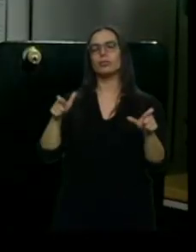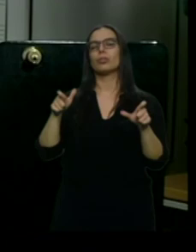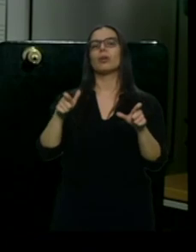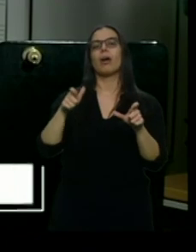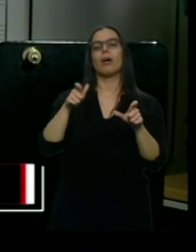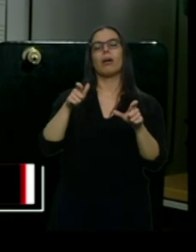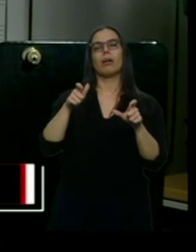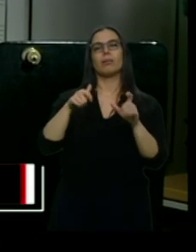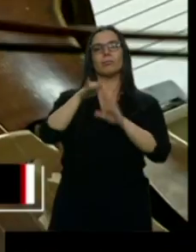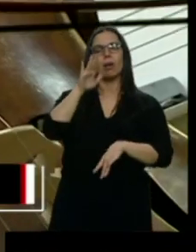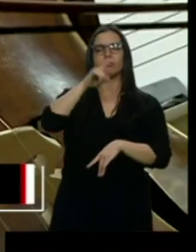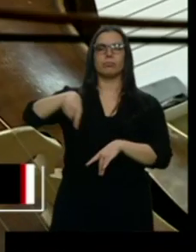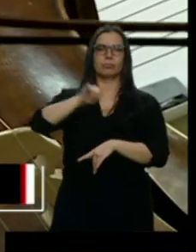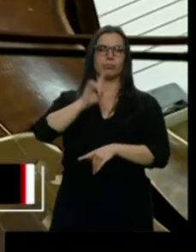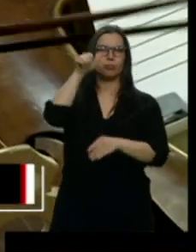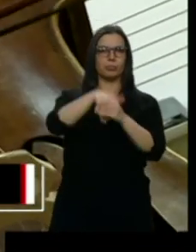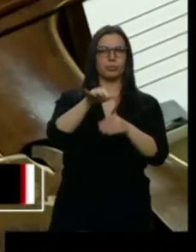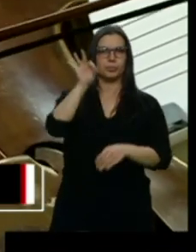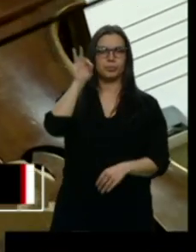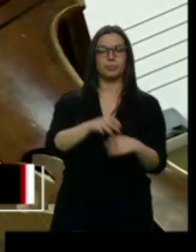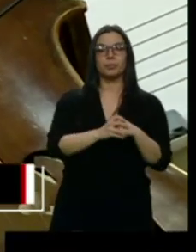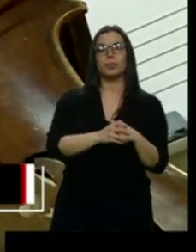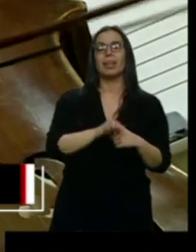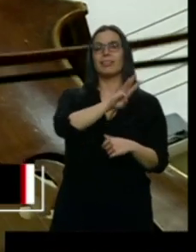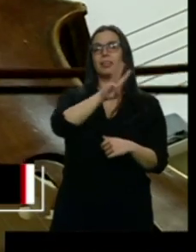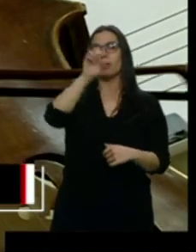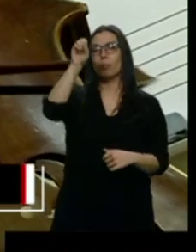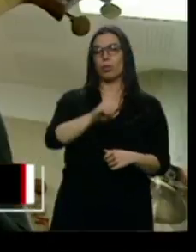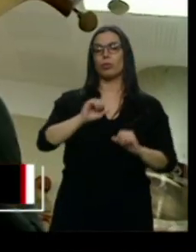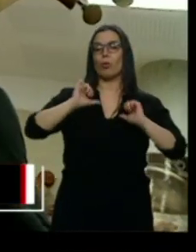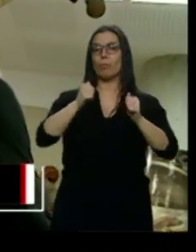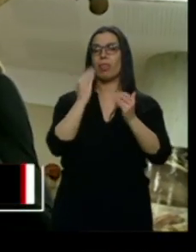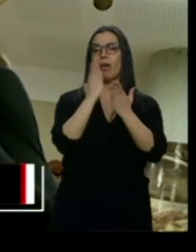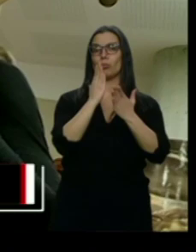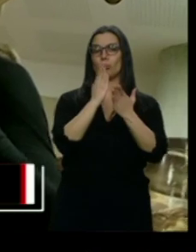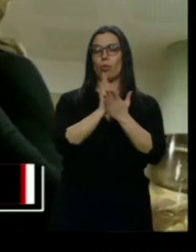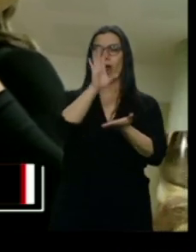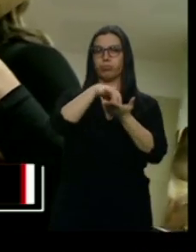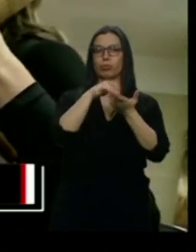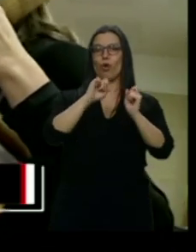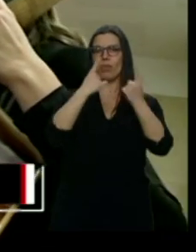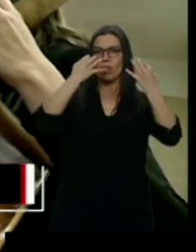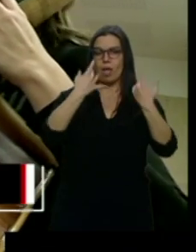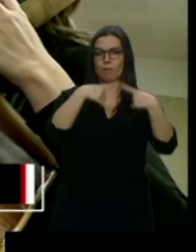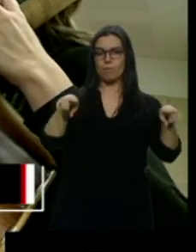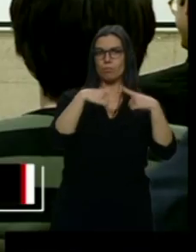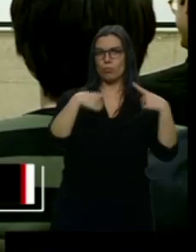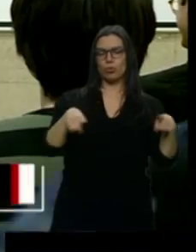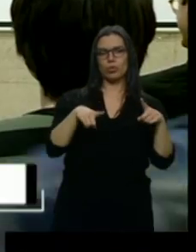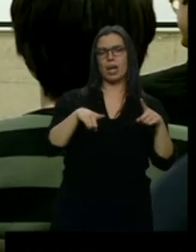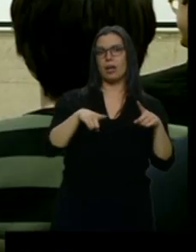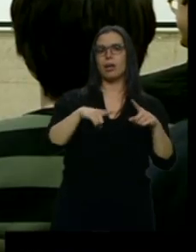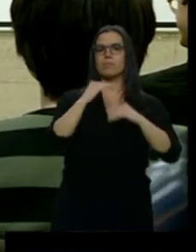Un tercio de los niños que inician los estudios en el conservatorio abandonan por la presión. Los últimos cursos coinciden con el bachillerato y es muy duro